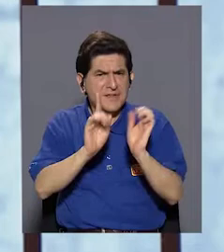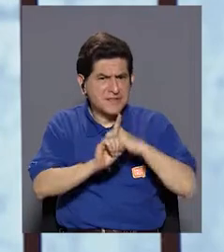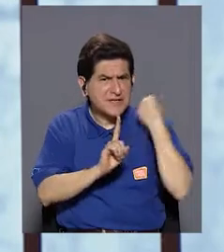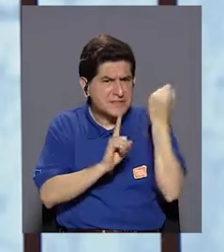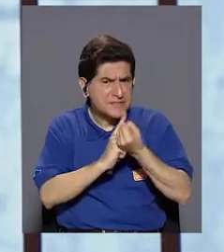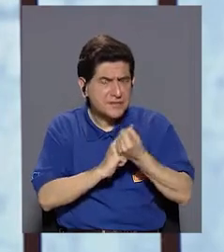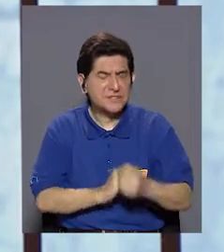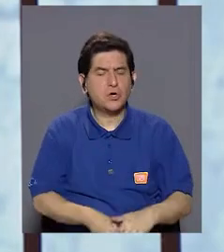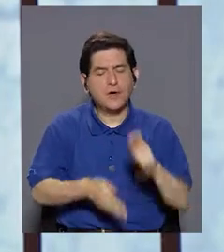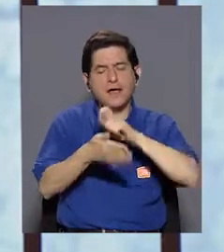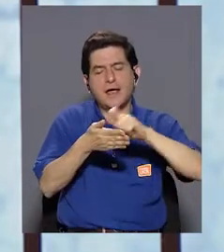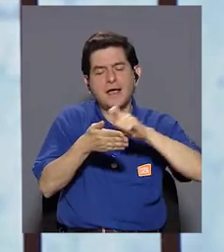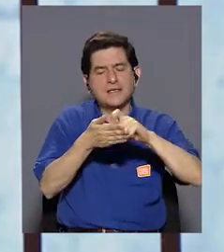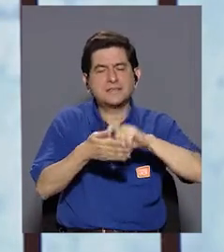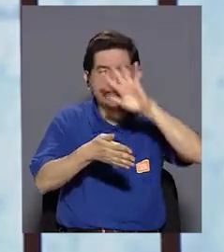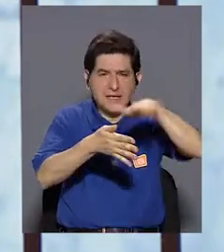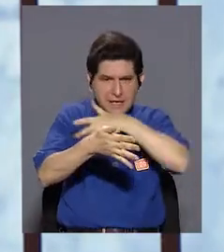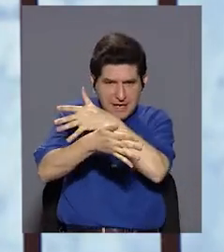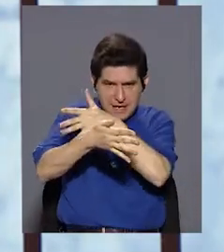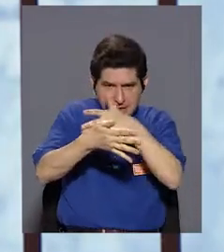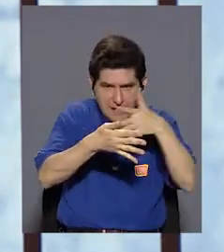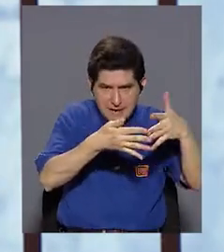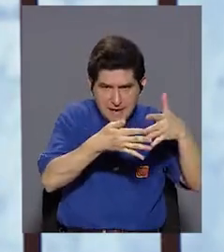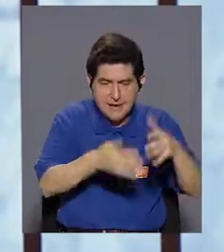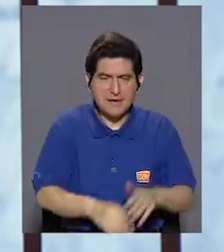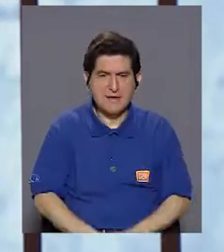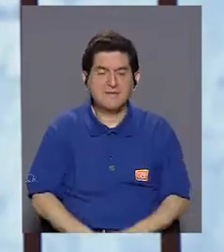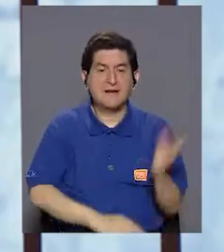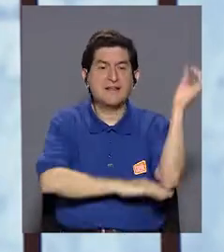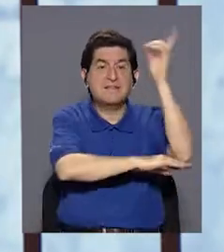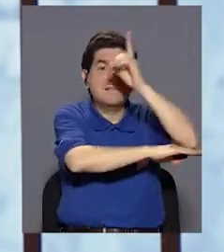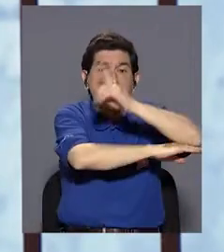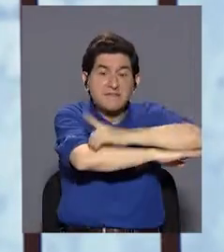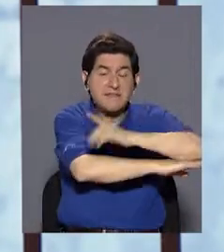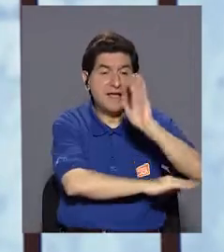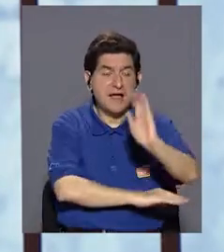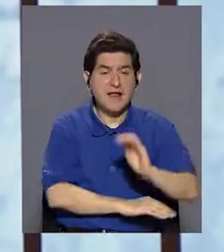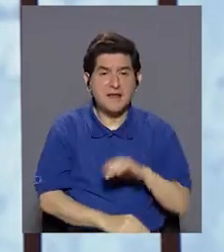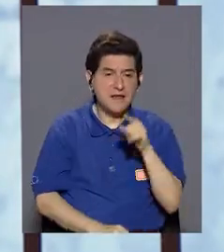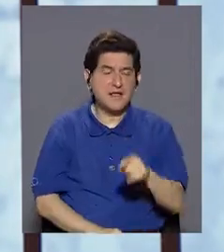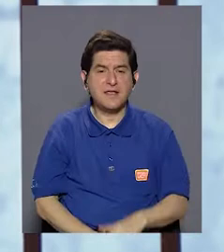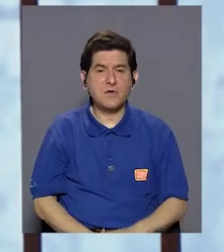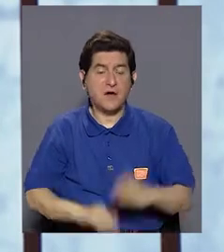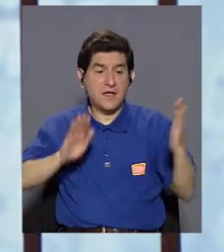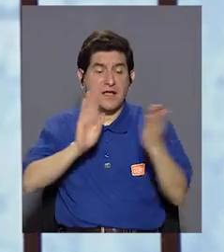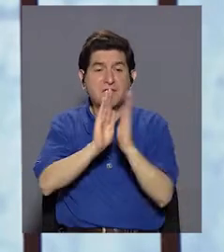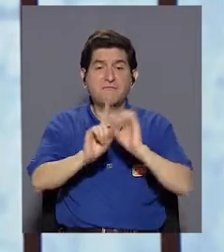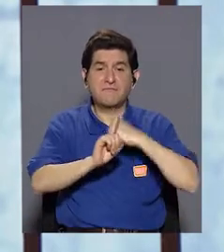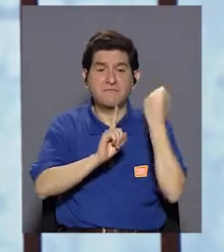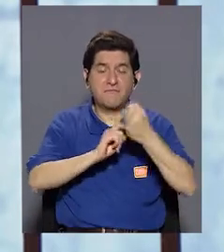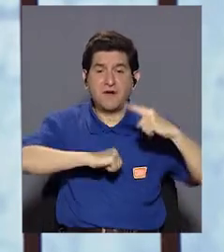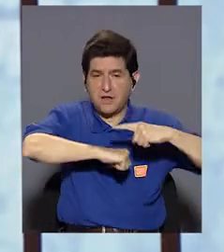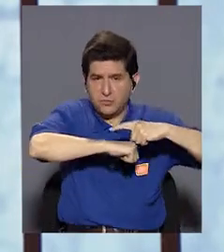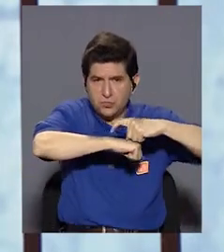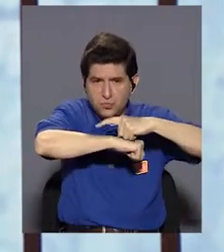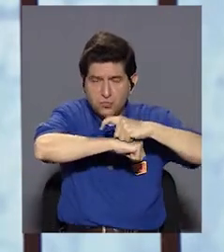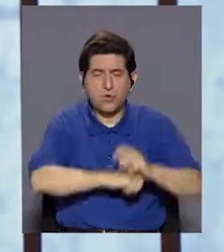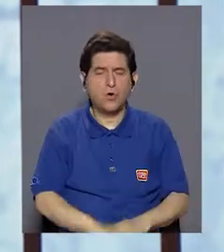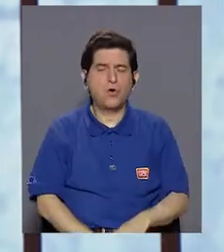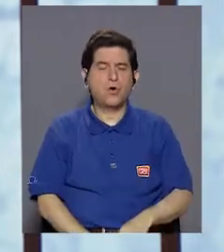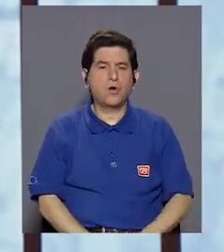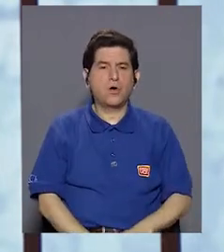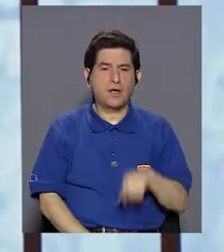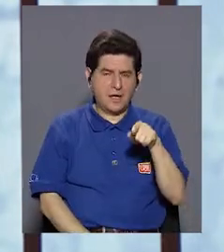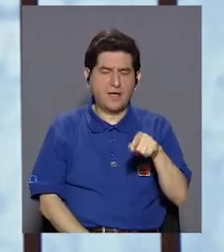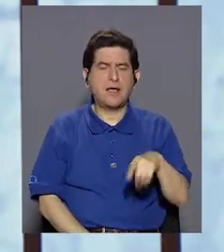le decimos, anote en un calendario cuál fue la fecha en que el niño estuvo expuesto a eso y va a contar